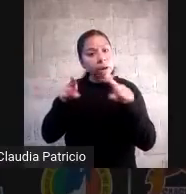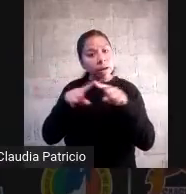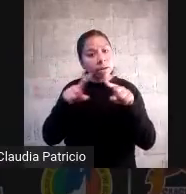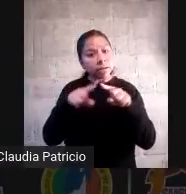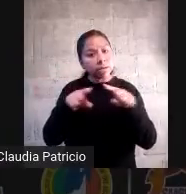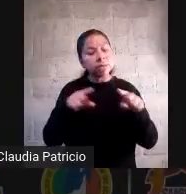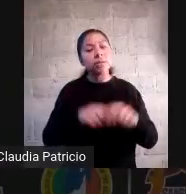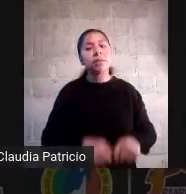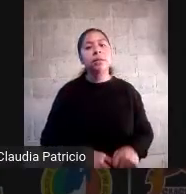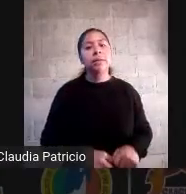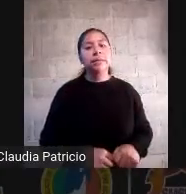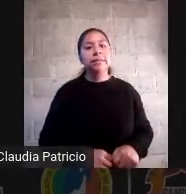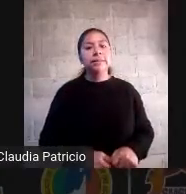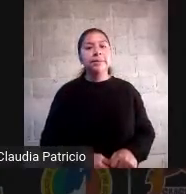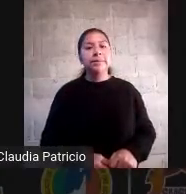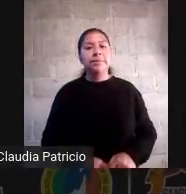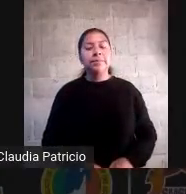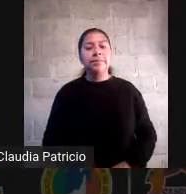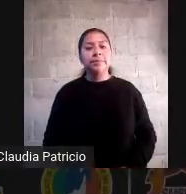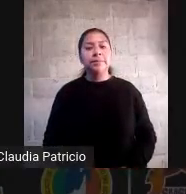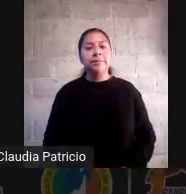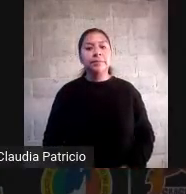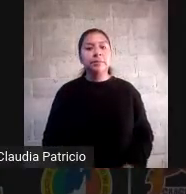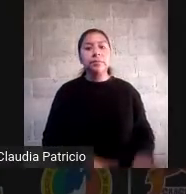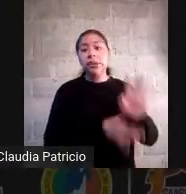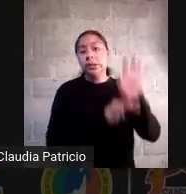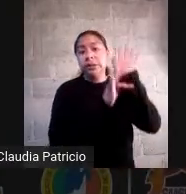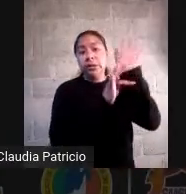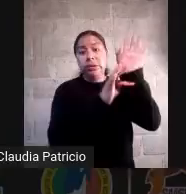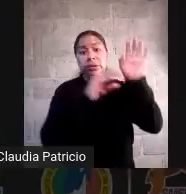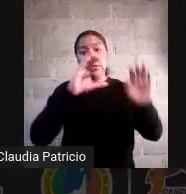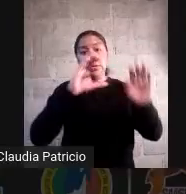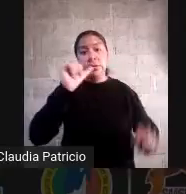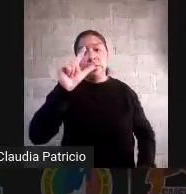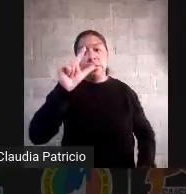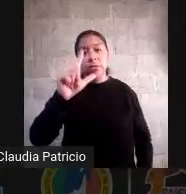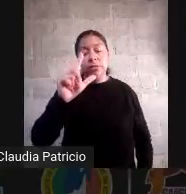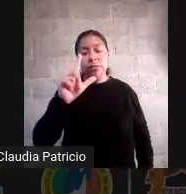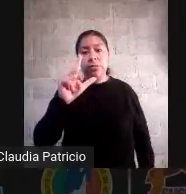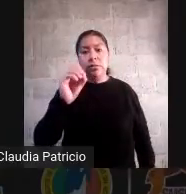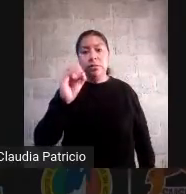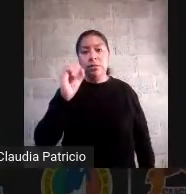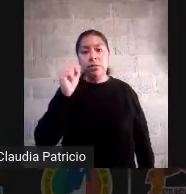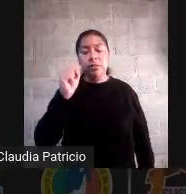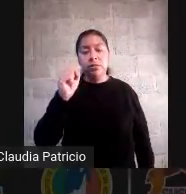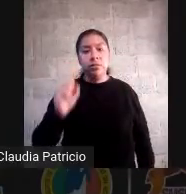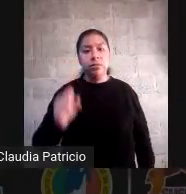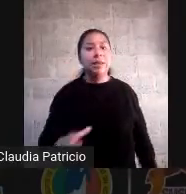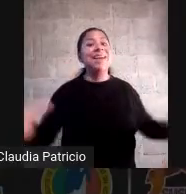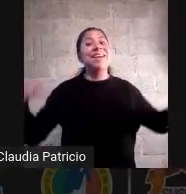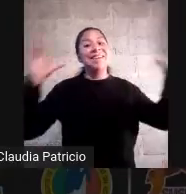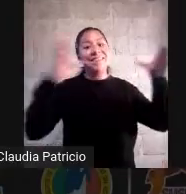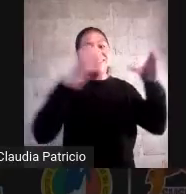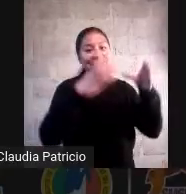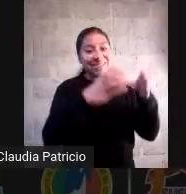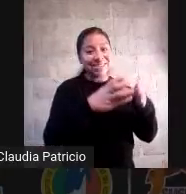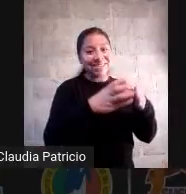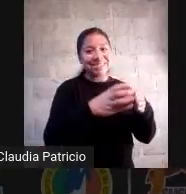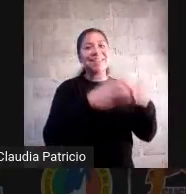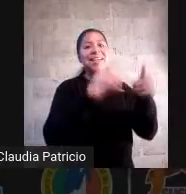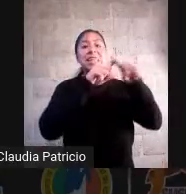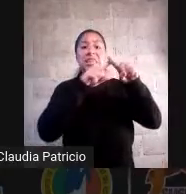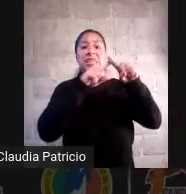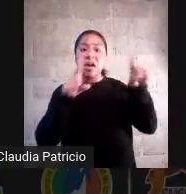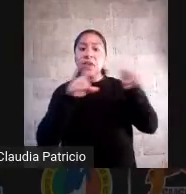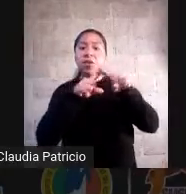diría carlos marx la unidad de lo diverso como en